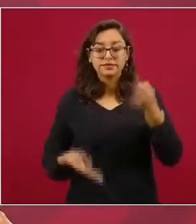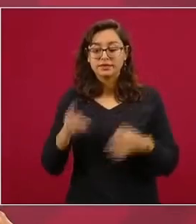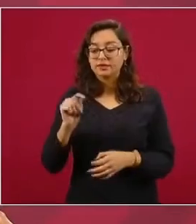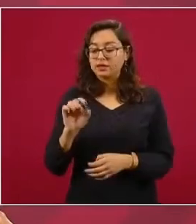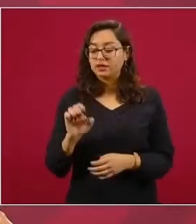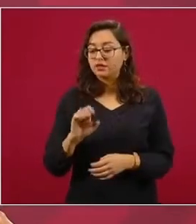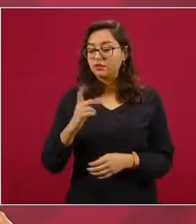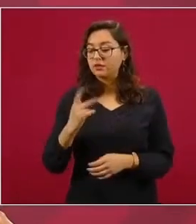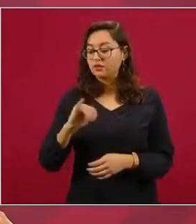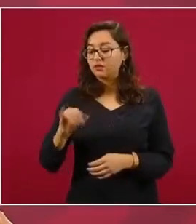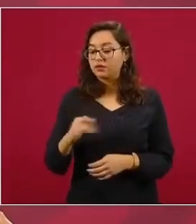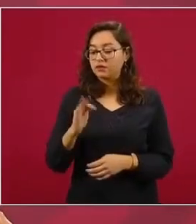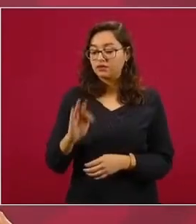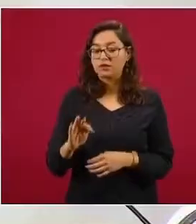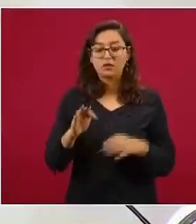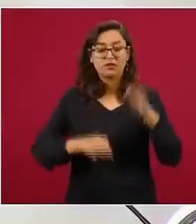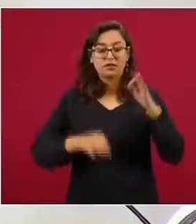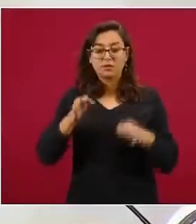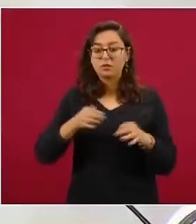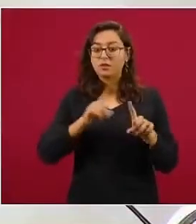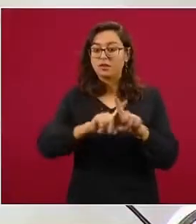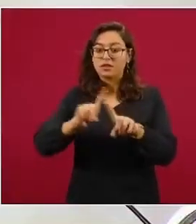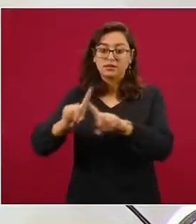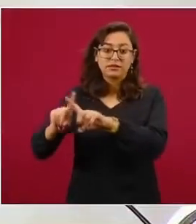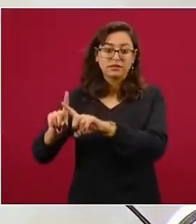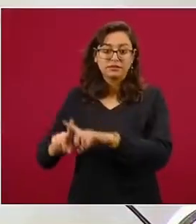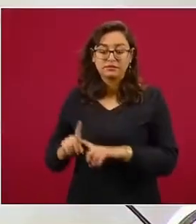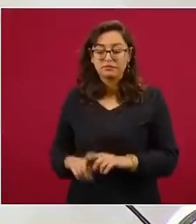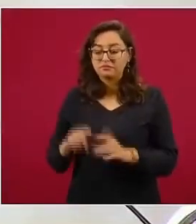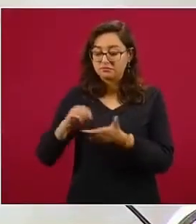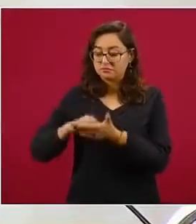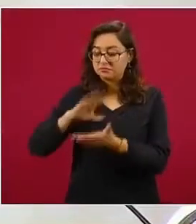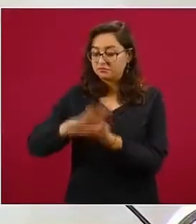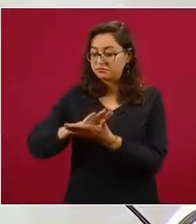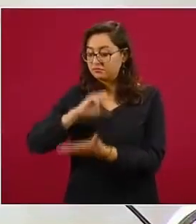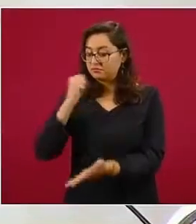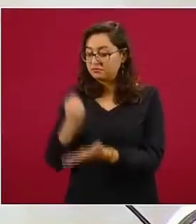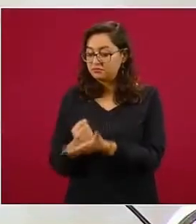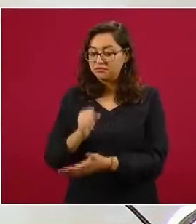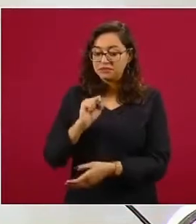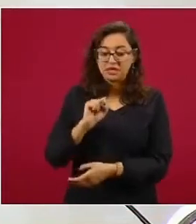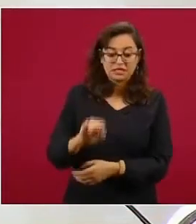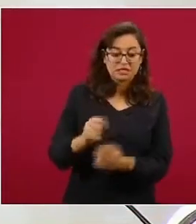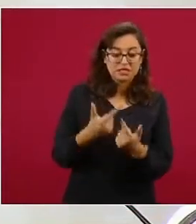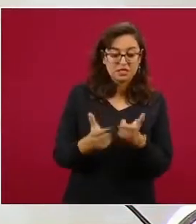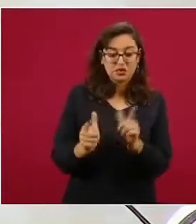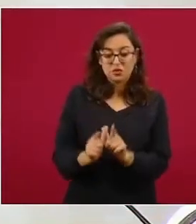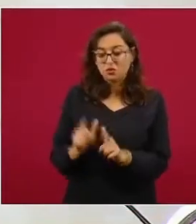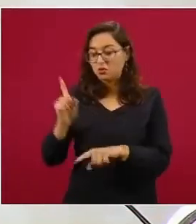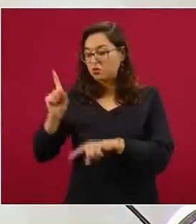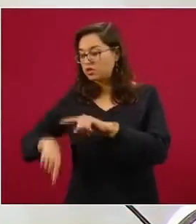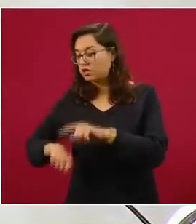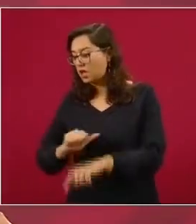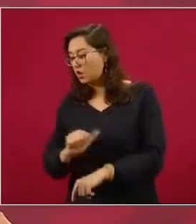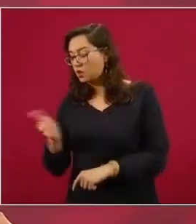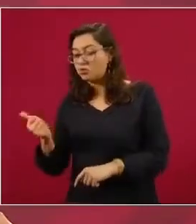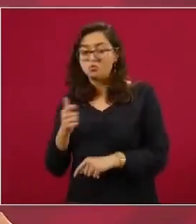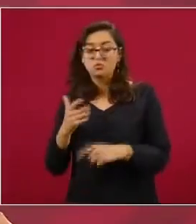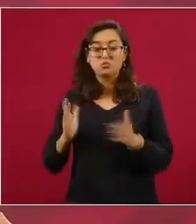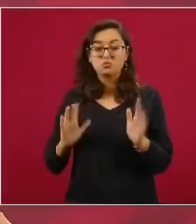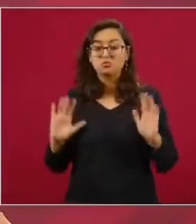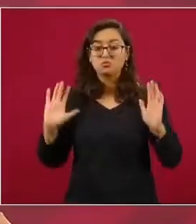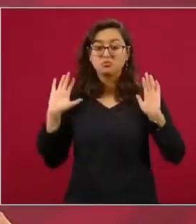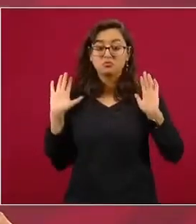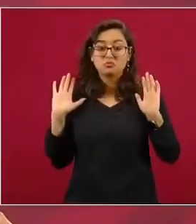para dar registros a unos y quitar registros a otros.